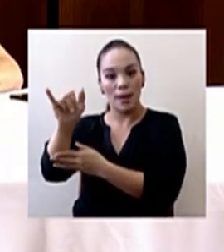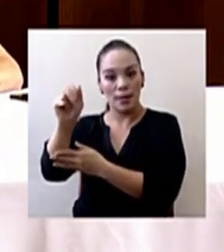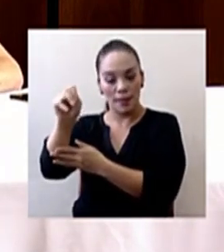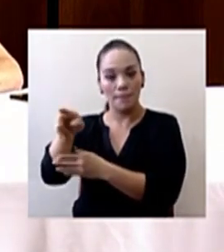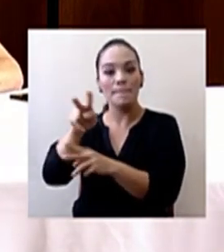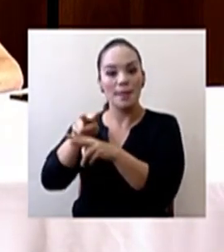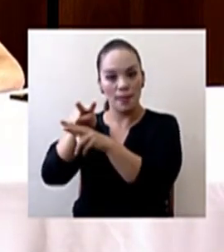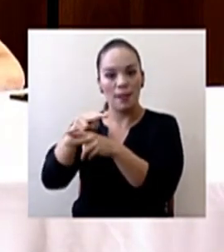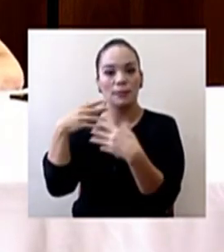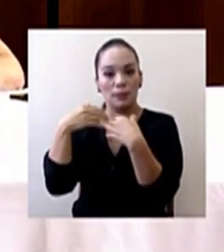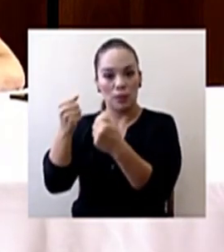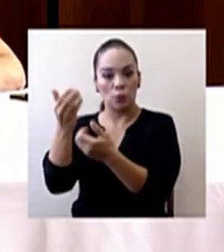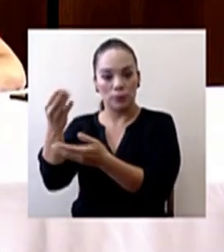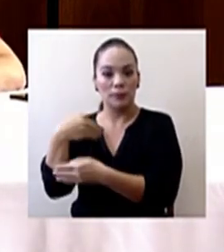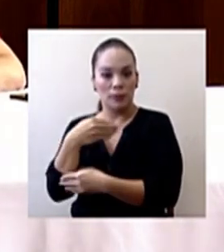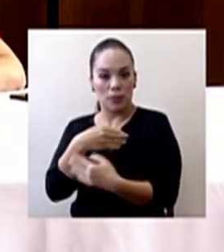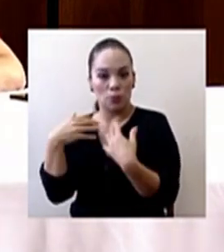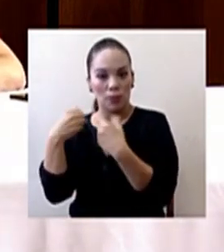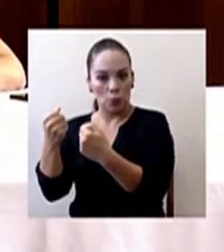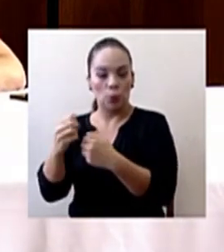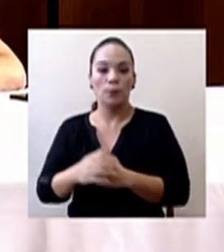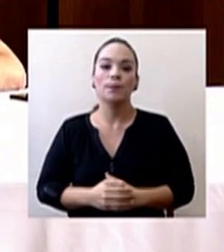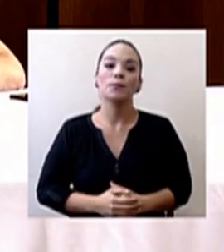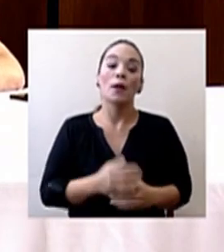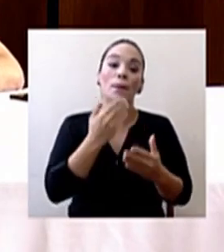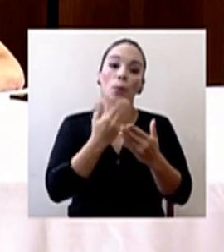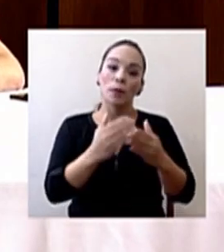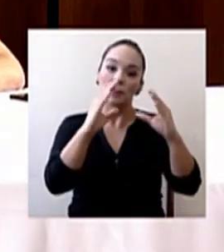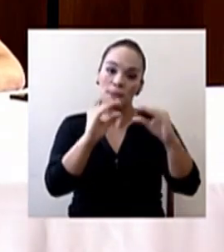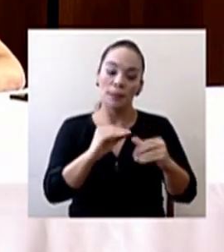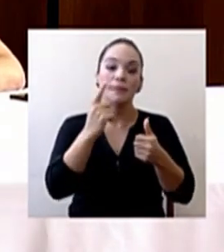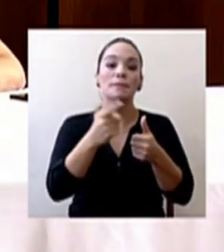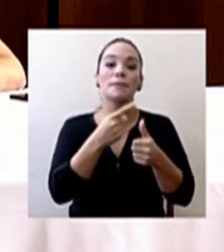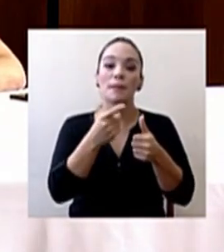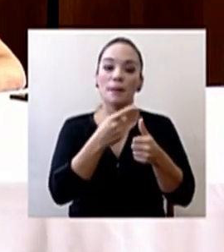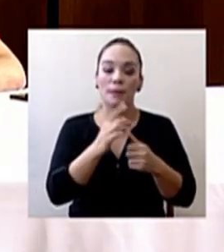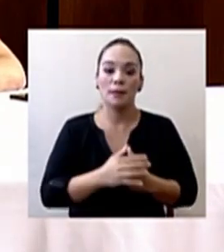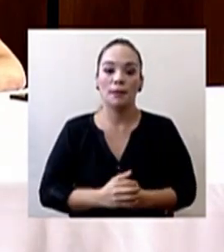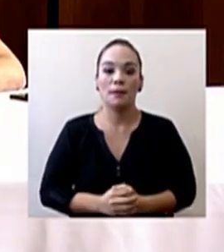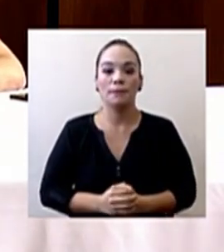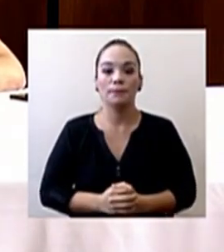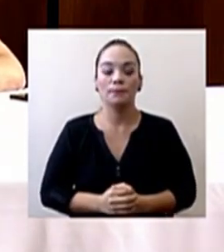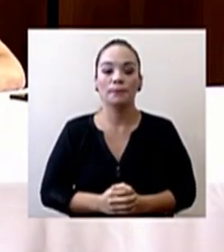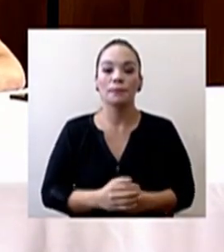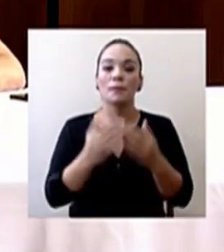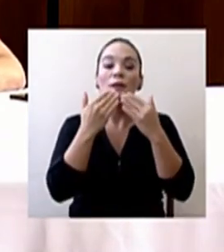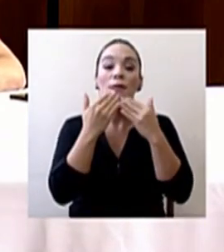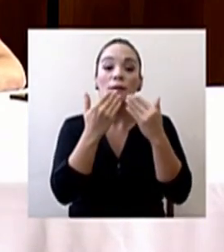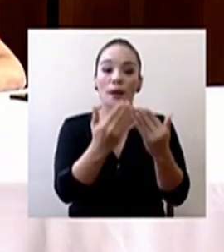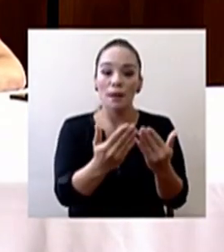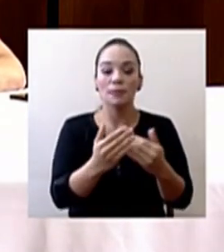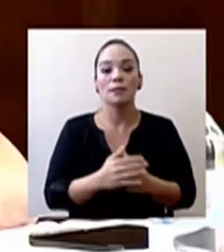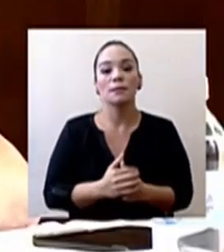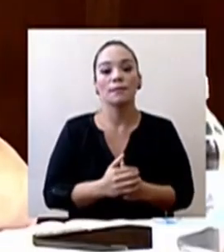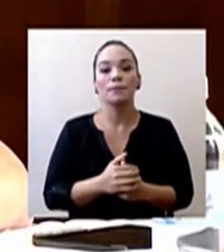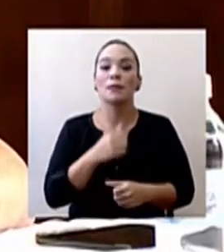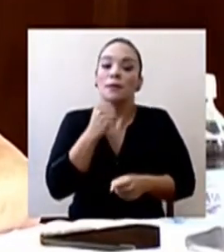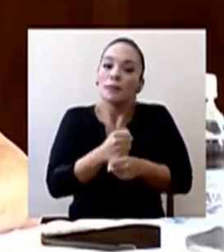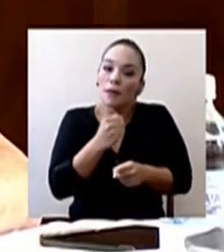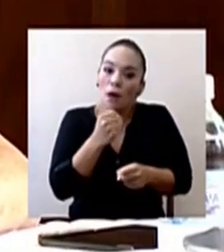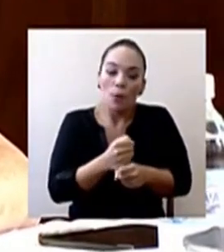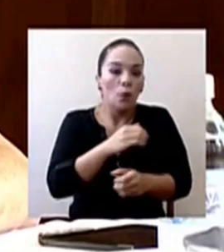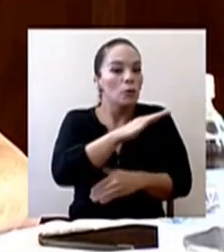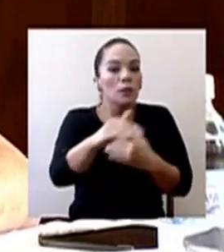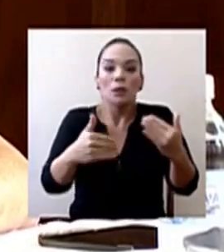Salud del Ministerio de Salud. Buenas tardes. Primeramente, pues, quisiera agradecer el trabajo